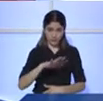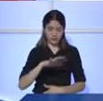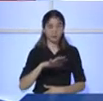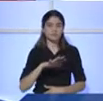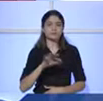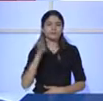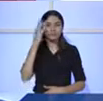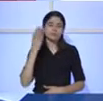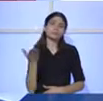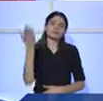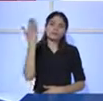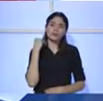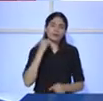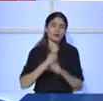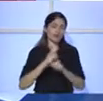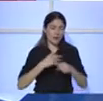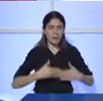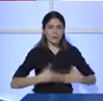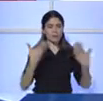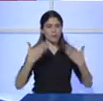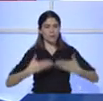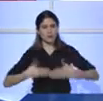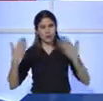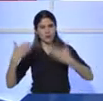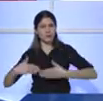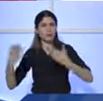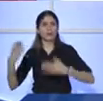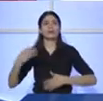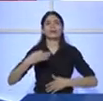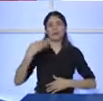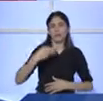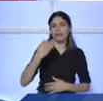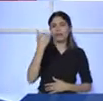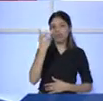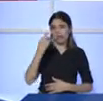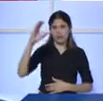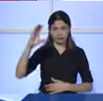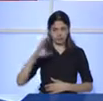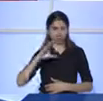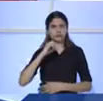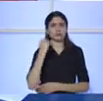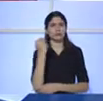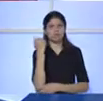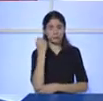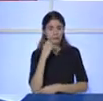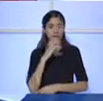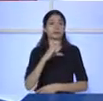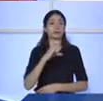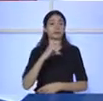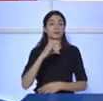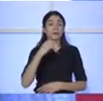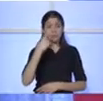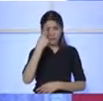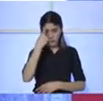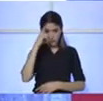trabajos públicos que tienen que hacerse. Hay una inversión importante, 3.500 millones guaraníes del Estado que van a entrar a tallar y a trabajar.